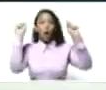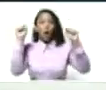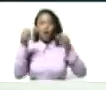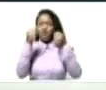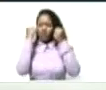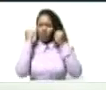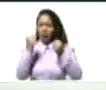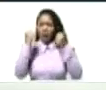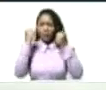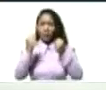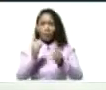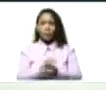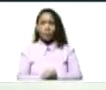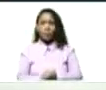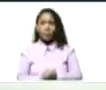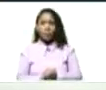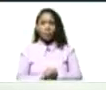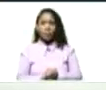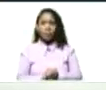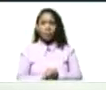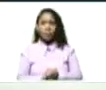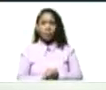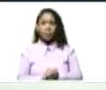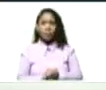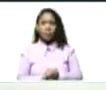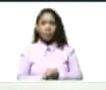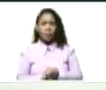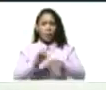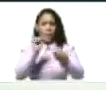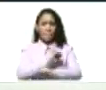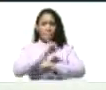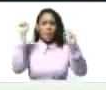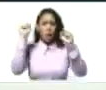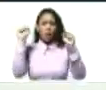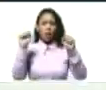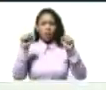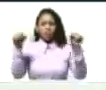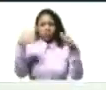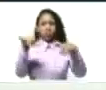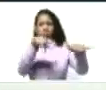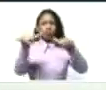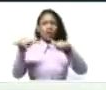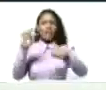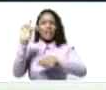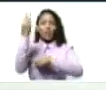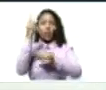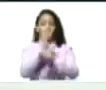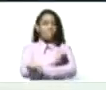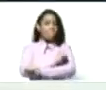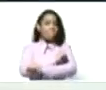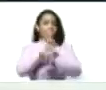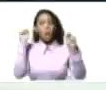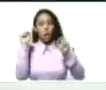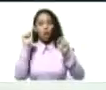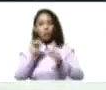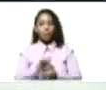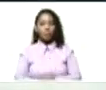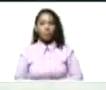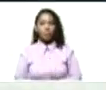fuerte. Y resuena ahí en la tarima. La segunda bomba. El segundo dron.